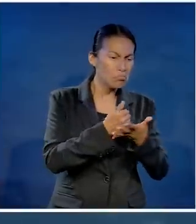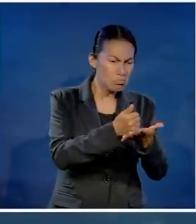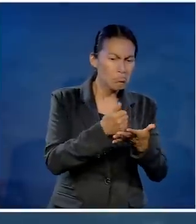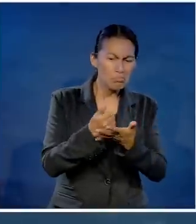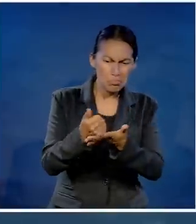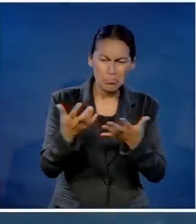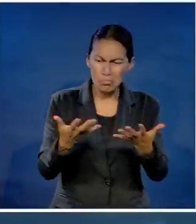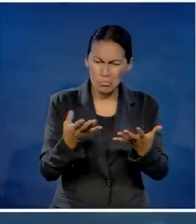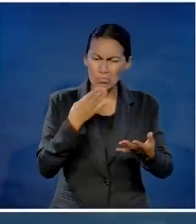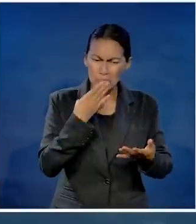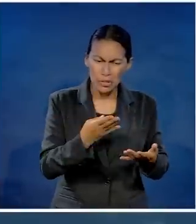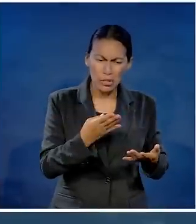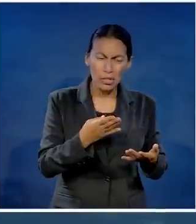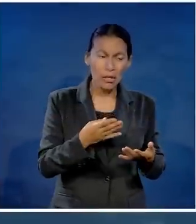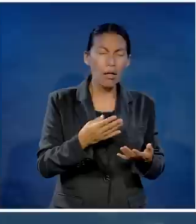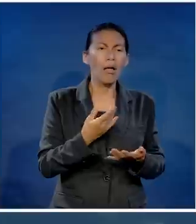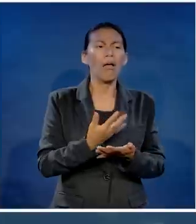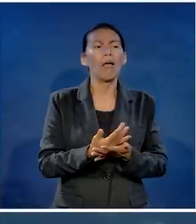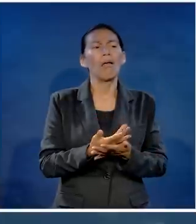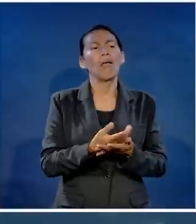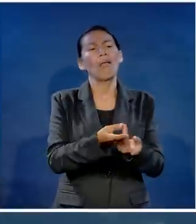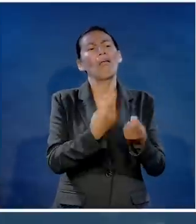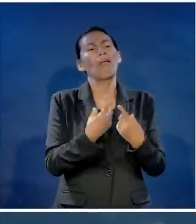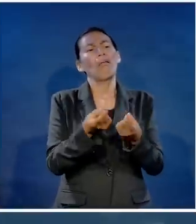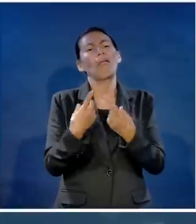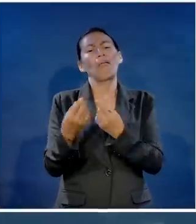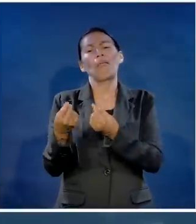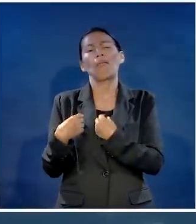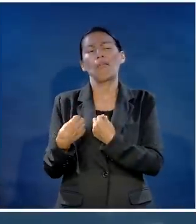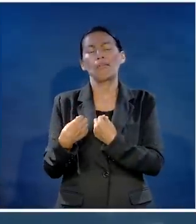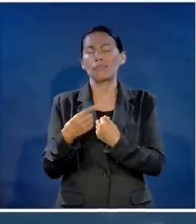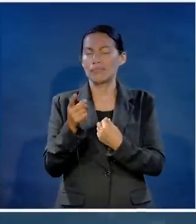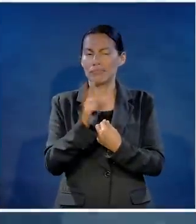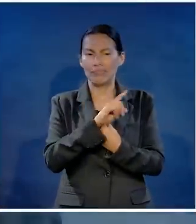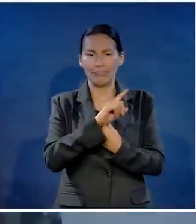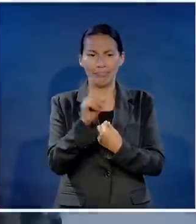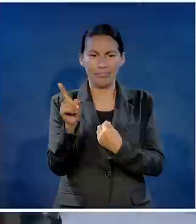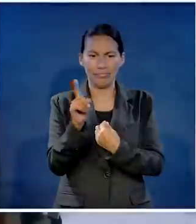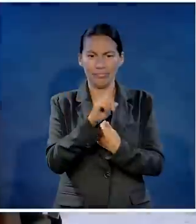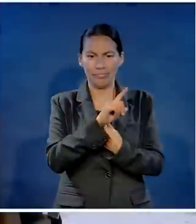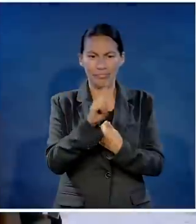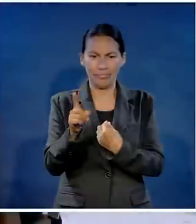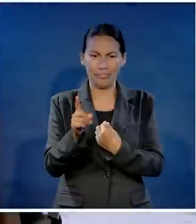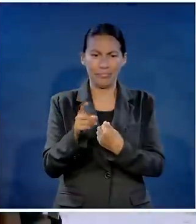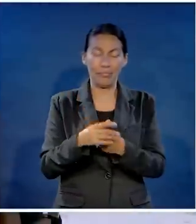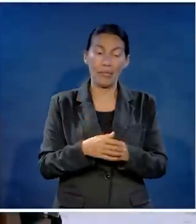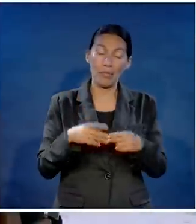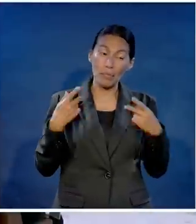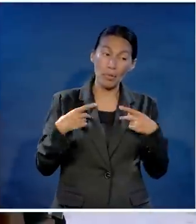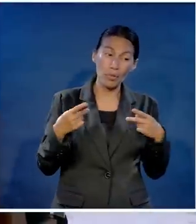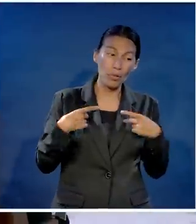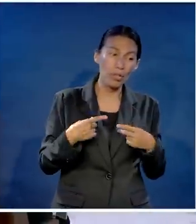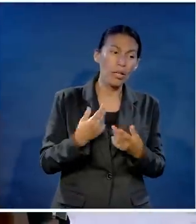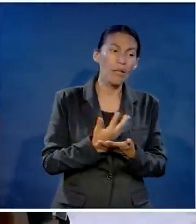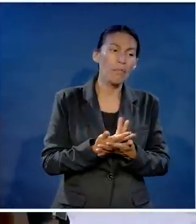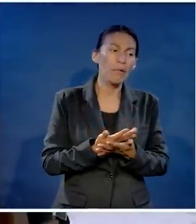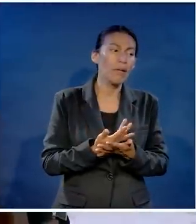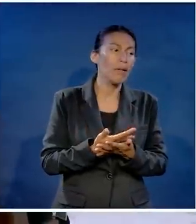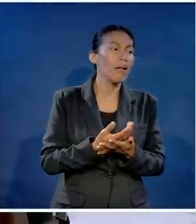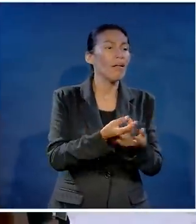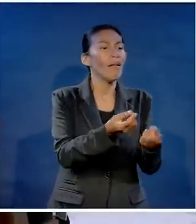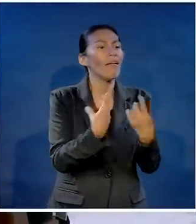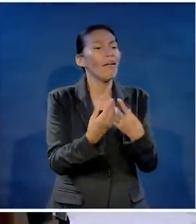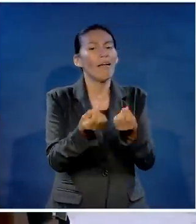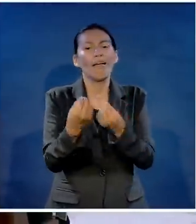¿Sin esperar qué cosa? Nada a cambio. Mire, fíjese bien. Siempre que usted inicie una relación con alguien, quien sea,